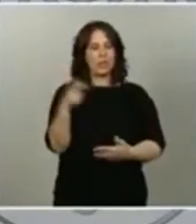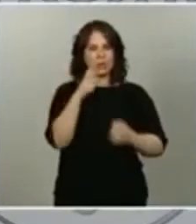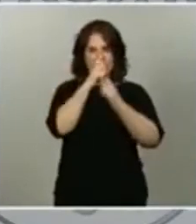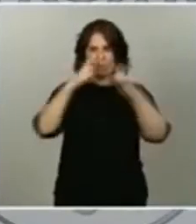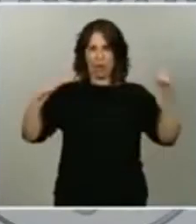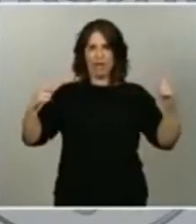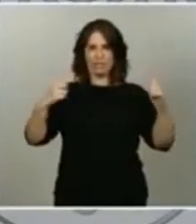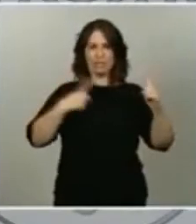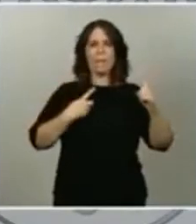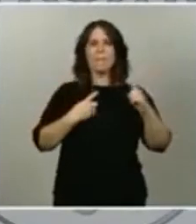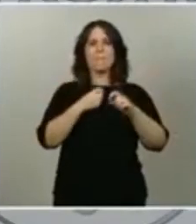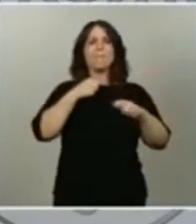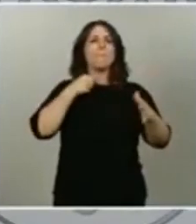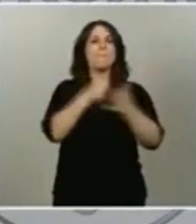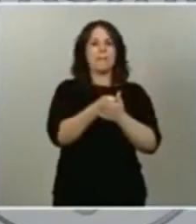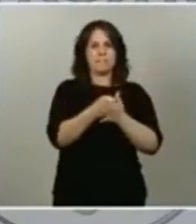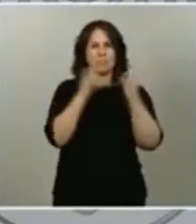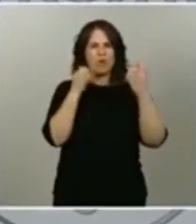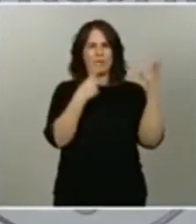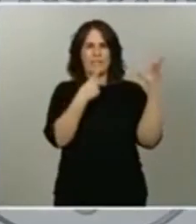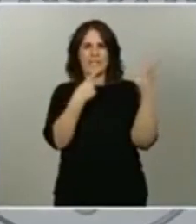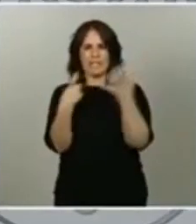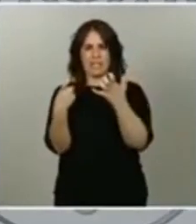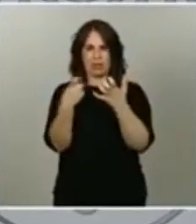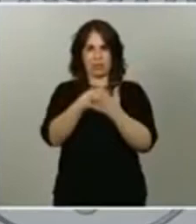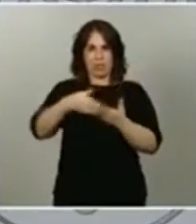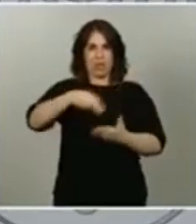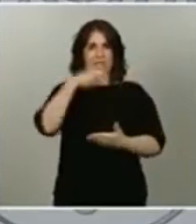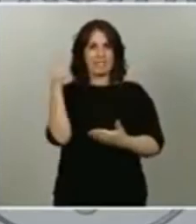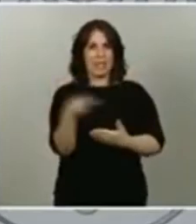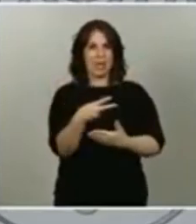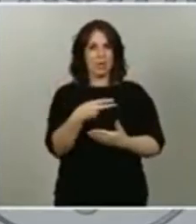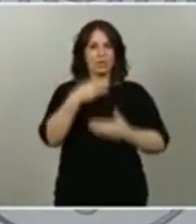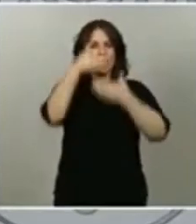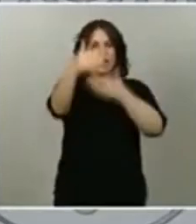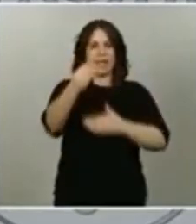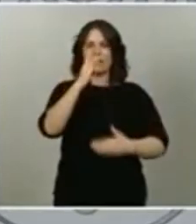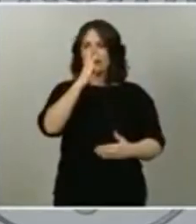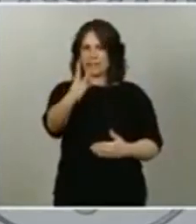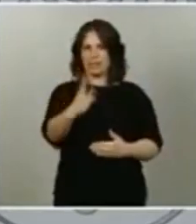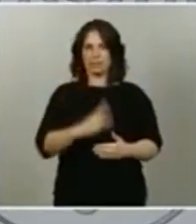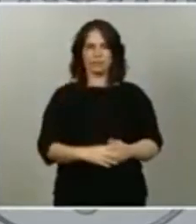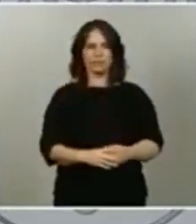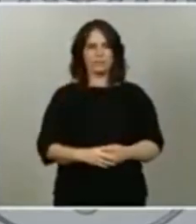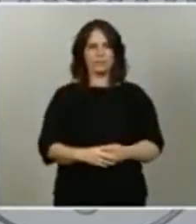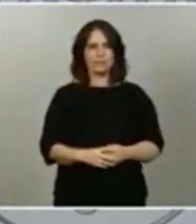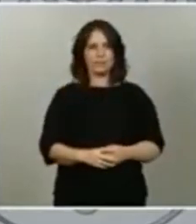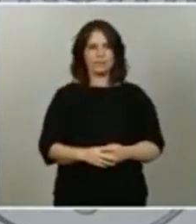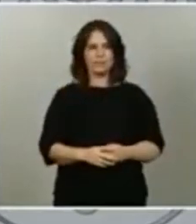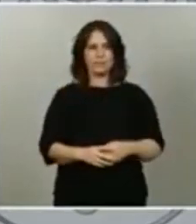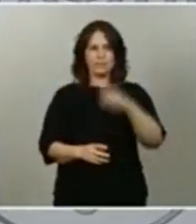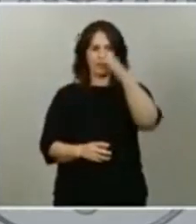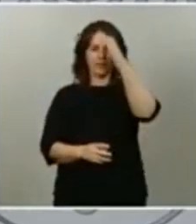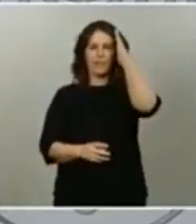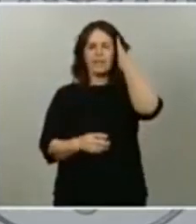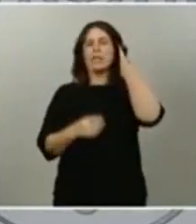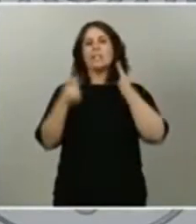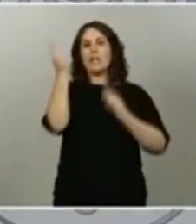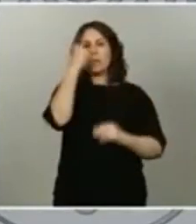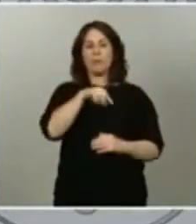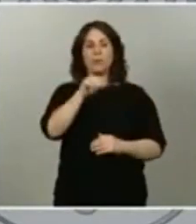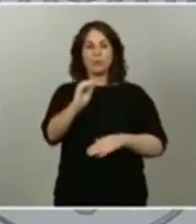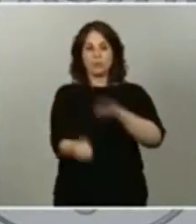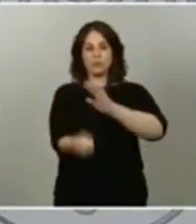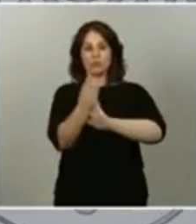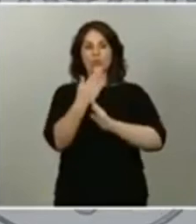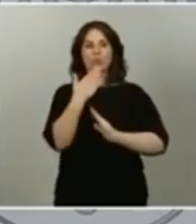en un periodo de tres años. Estamos convencidos de que su creación se va a constituir como un factor relevante